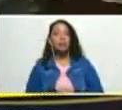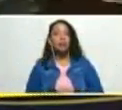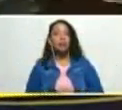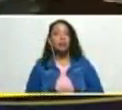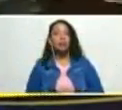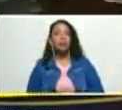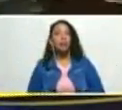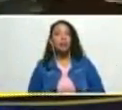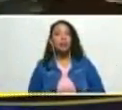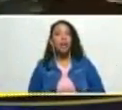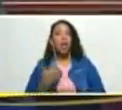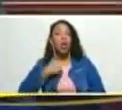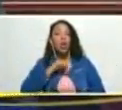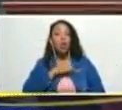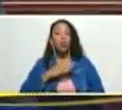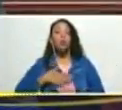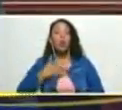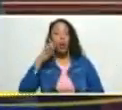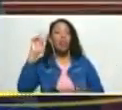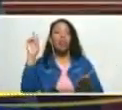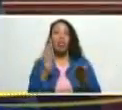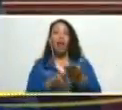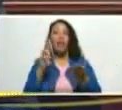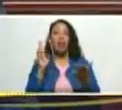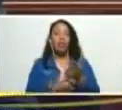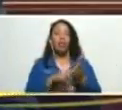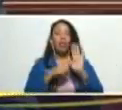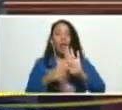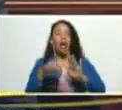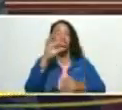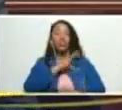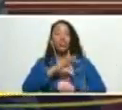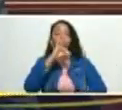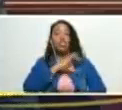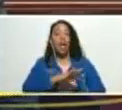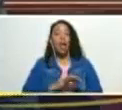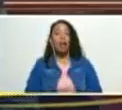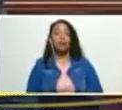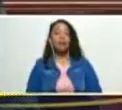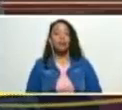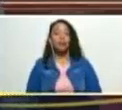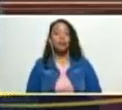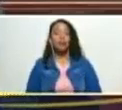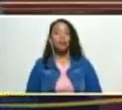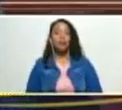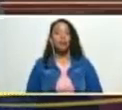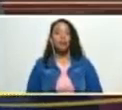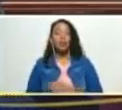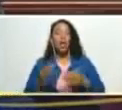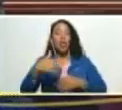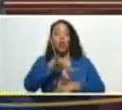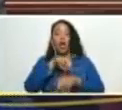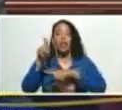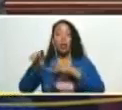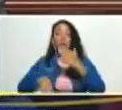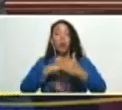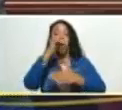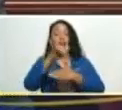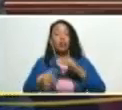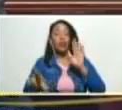y que nosotros podamos de verdad socializar todos esos proyectos de ley